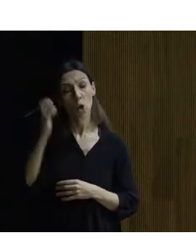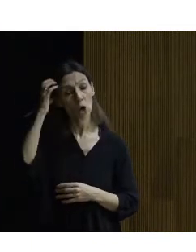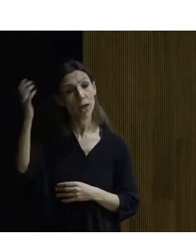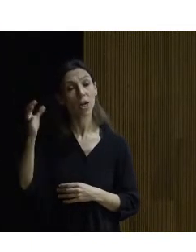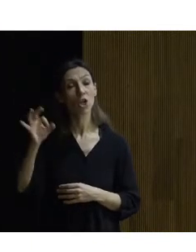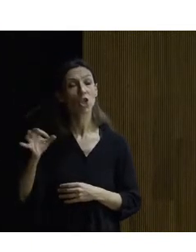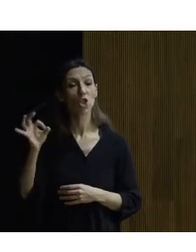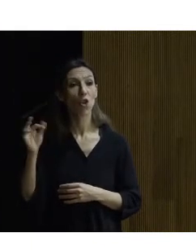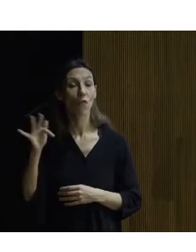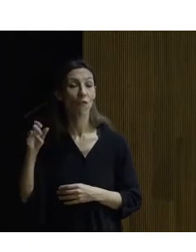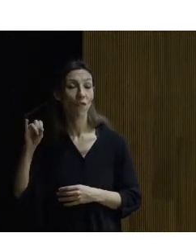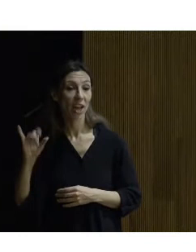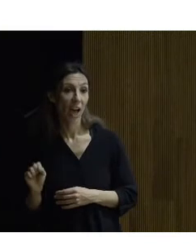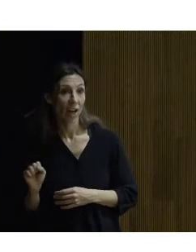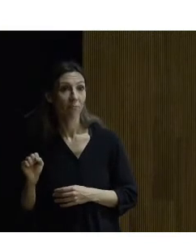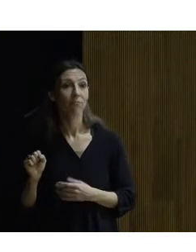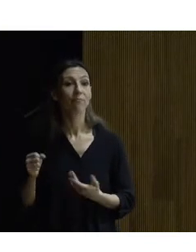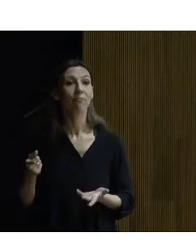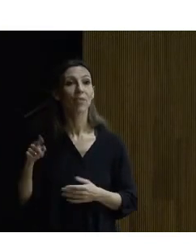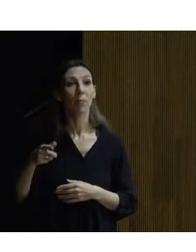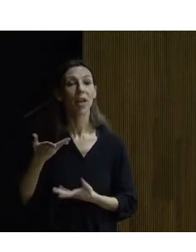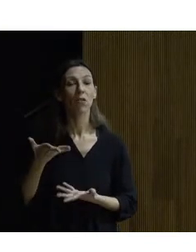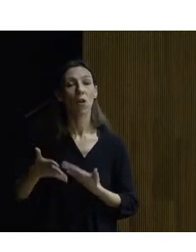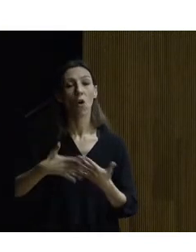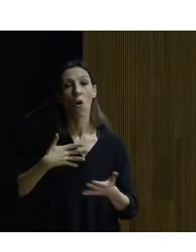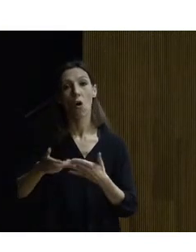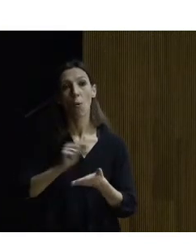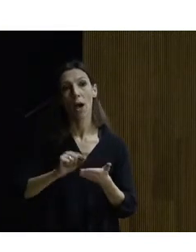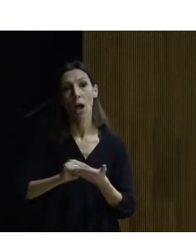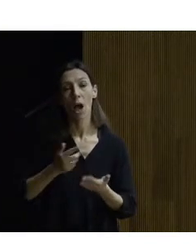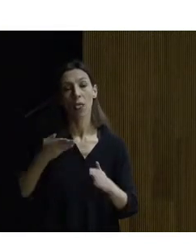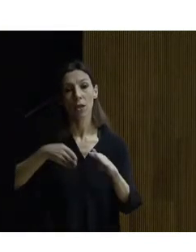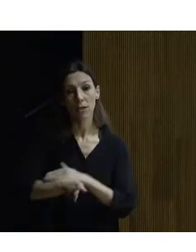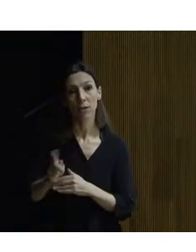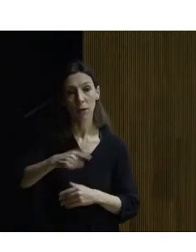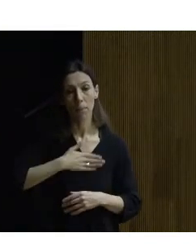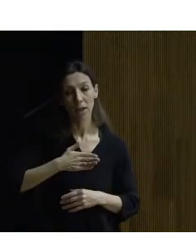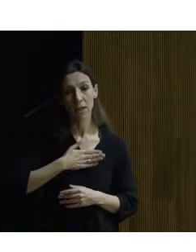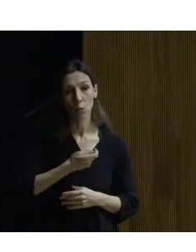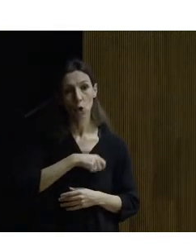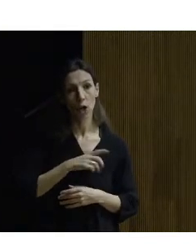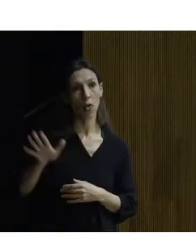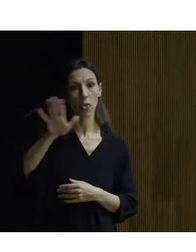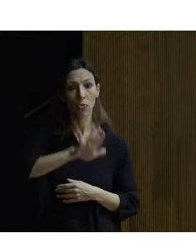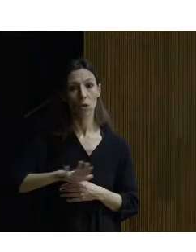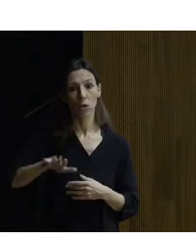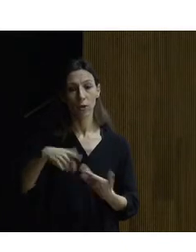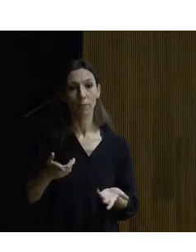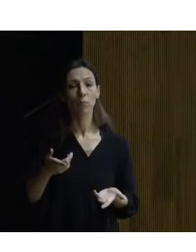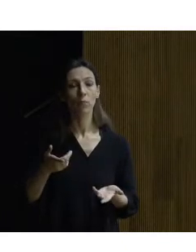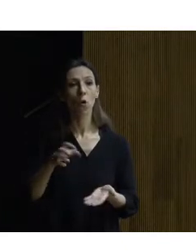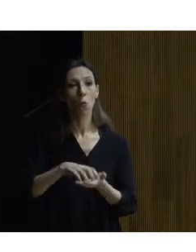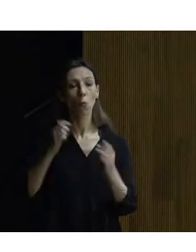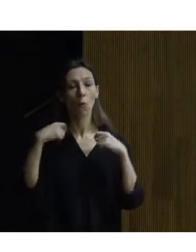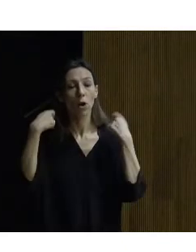ha sido autor de numerosas obras de accesibilidad entre las que cabe destacar las realizadas para patrimonio nacional de las que nos hablará hoy como son el monasterio de San Lorenzo del